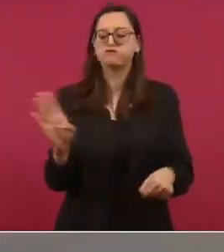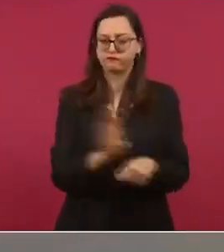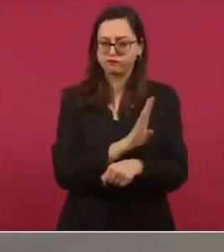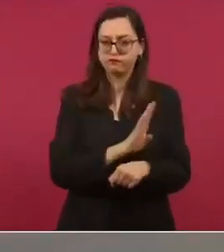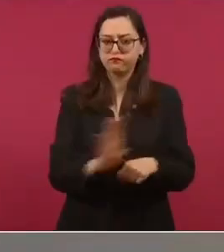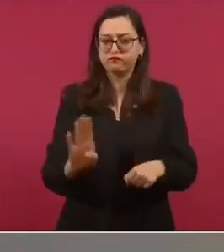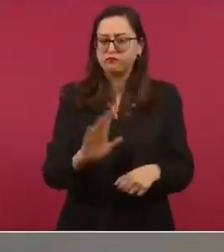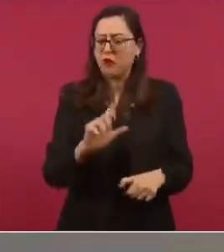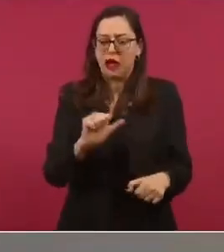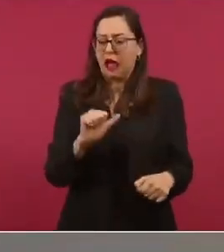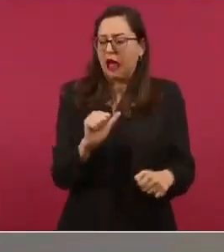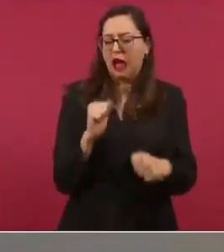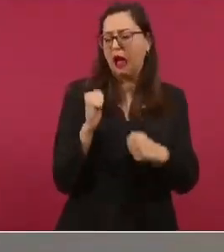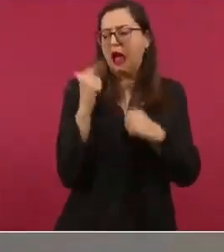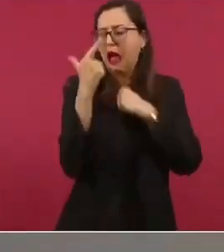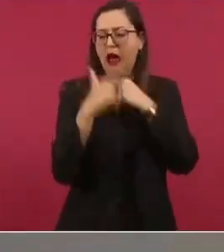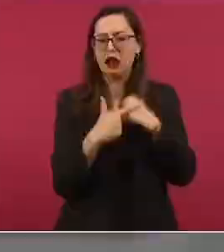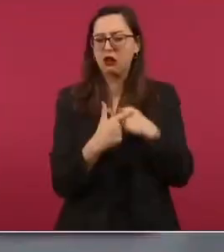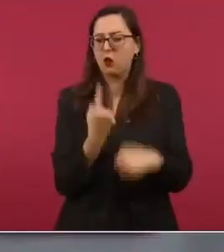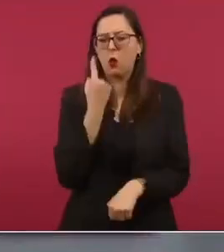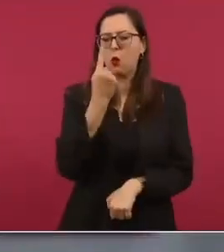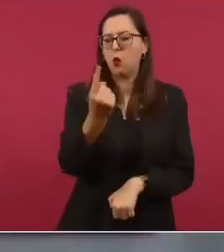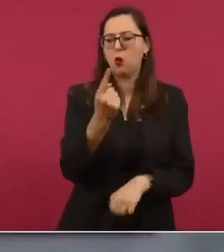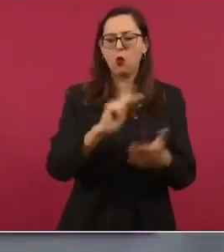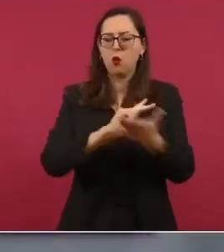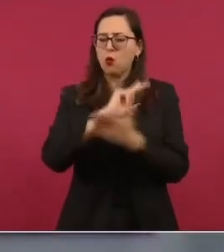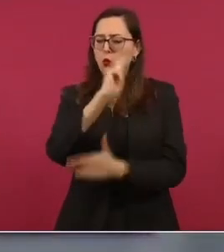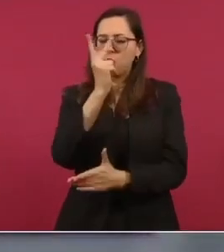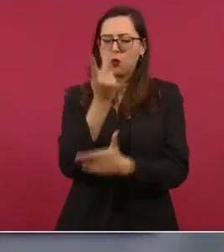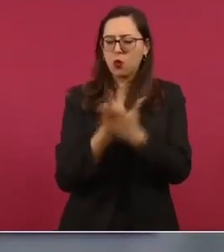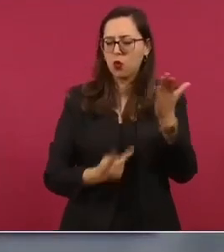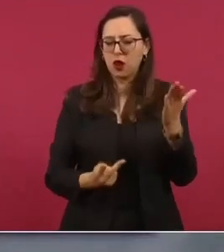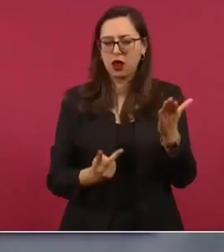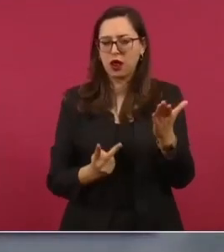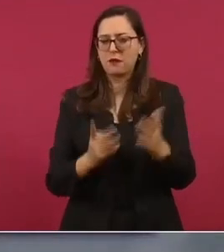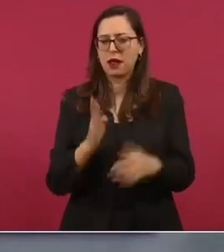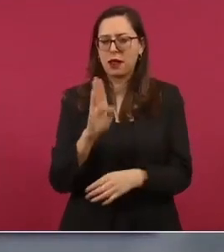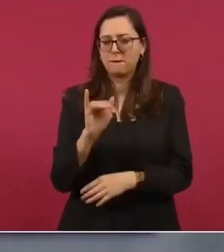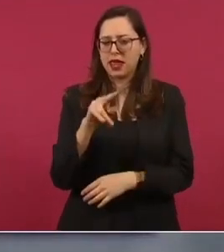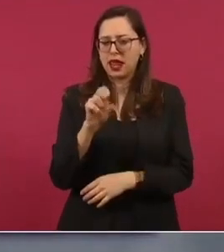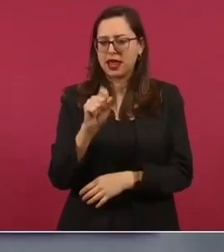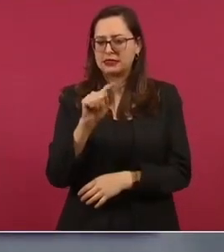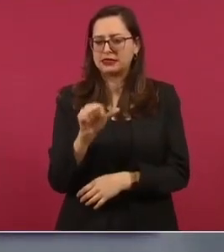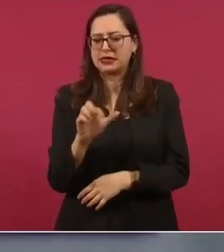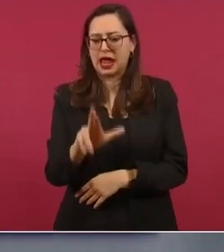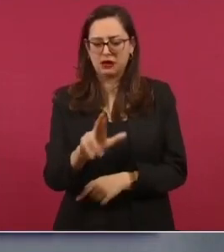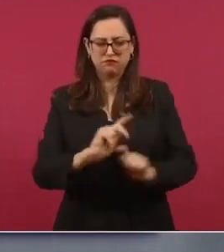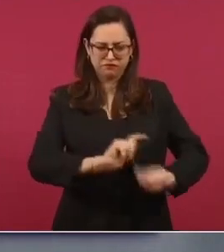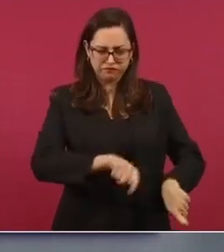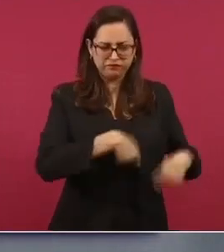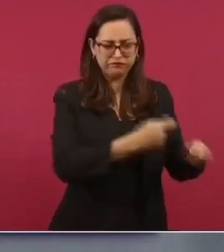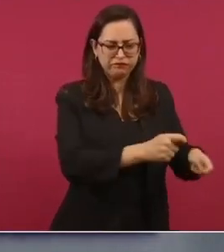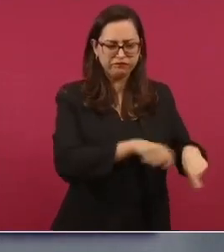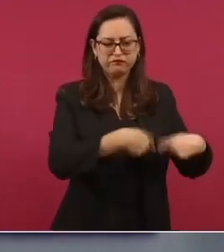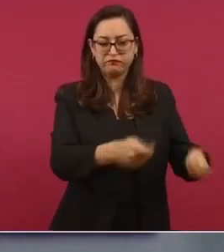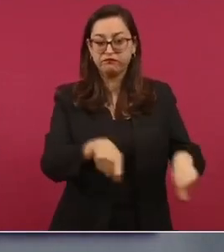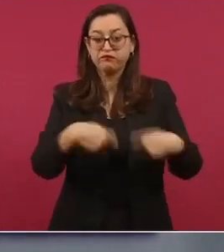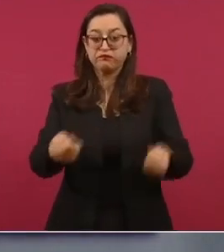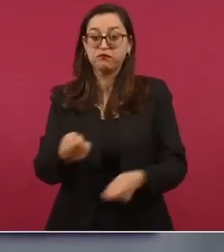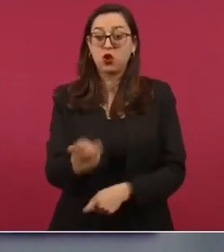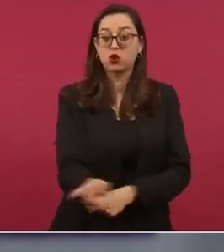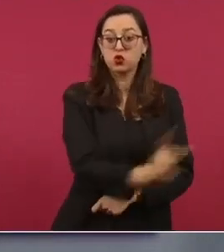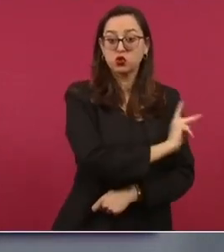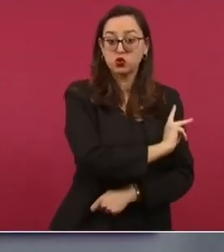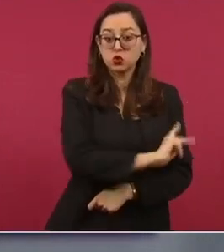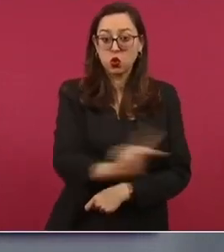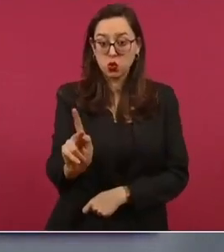de al menos un programa para el bienestar de